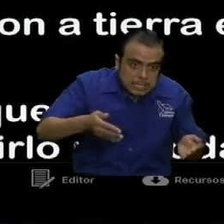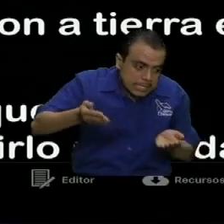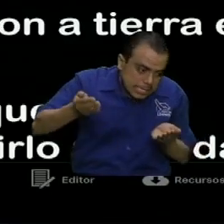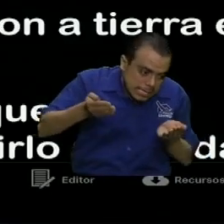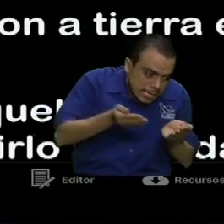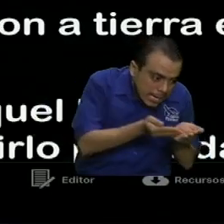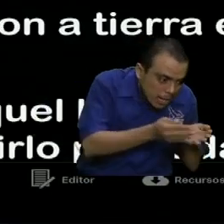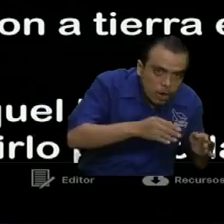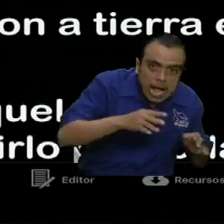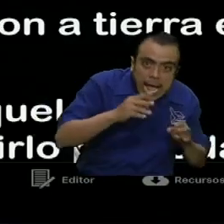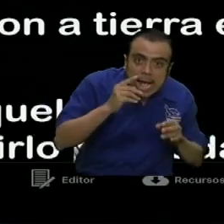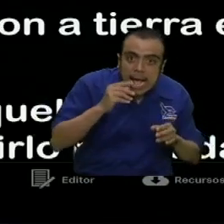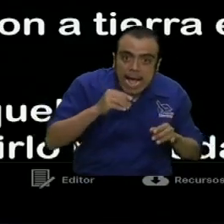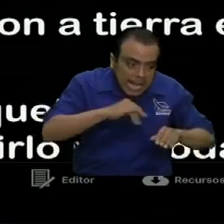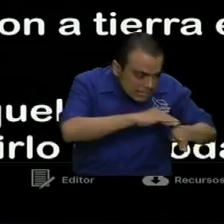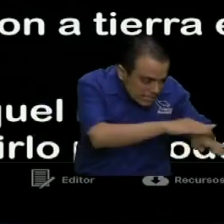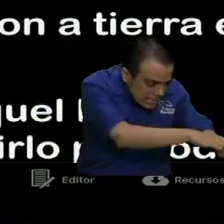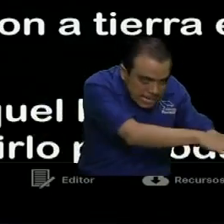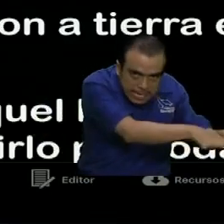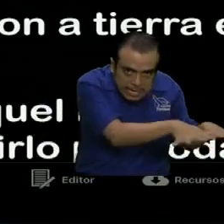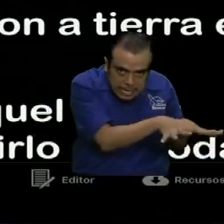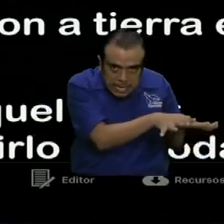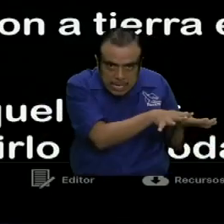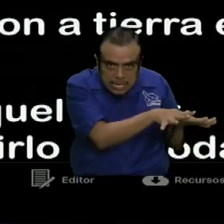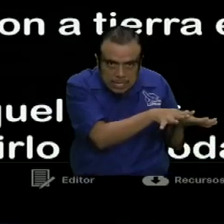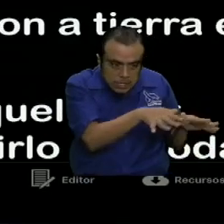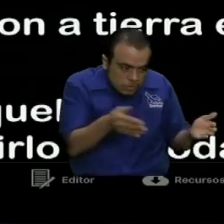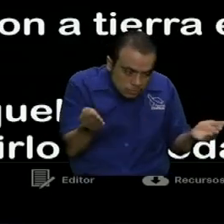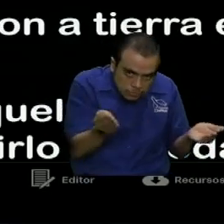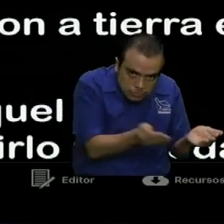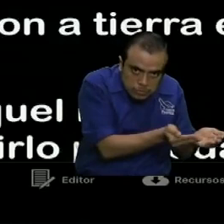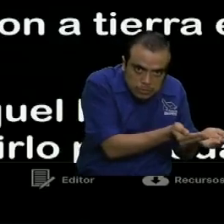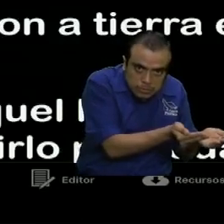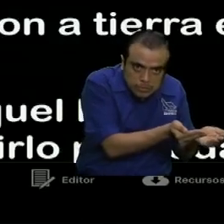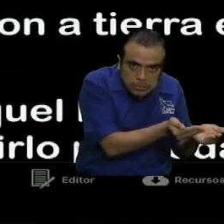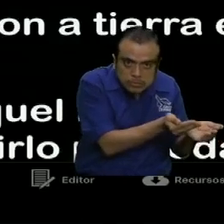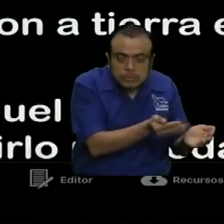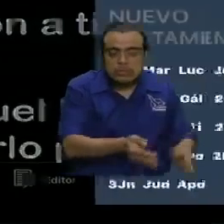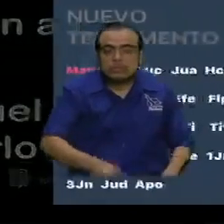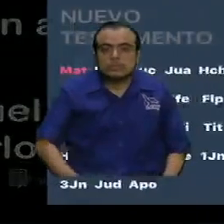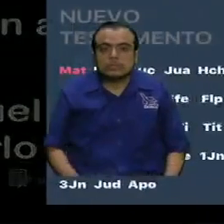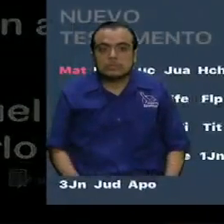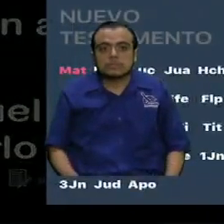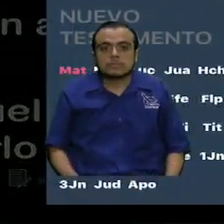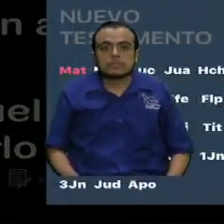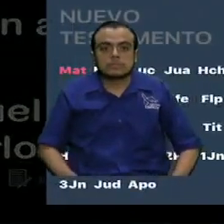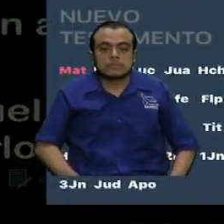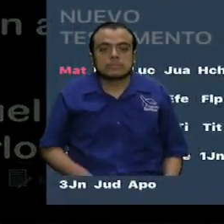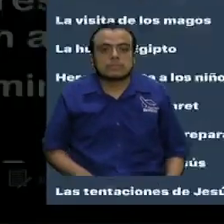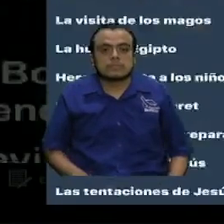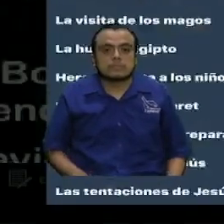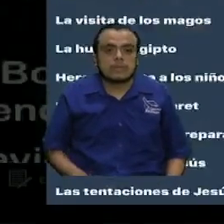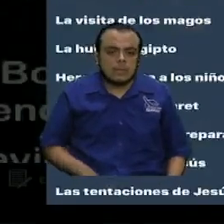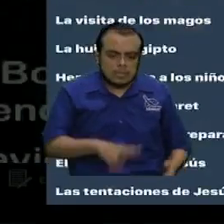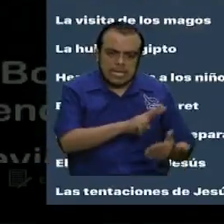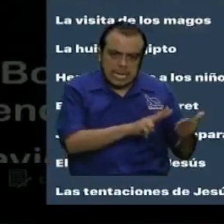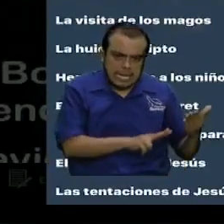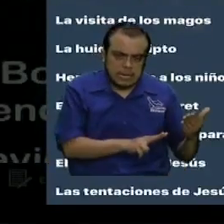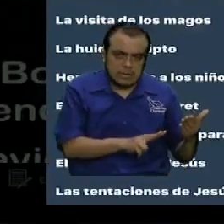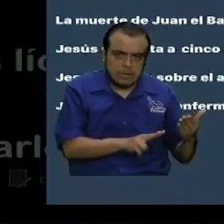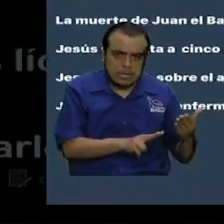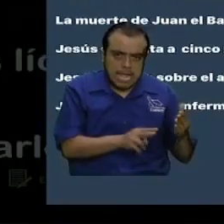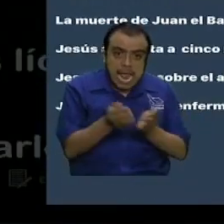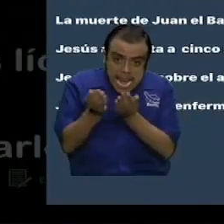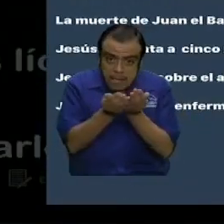o si había dado cuenta de eso, pero si quiere lo chequeamos así rápidamente. Sería el 1432, dijimos,